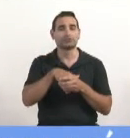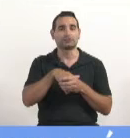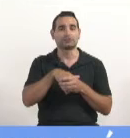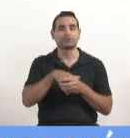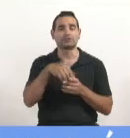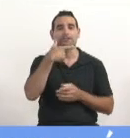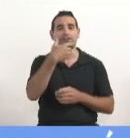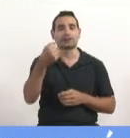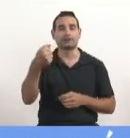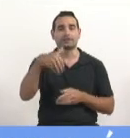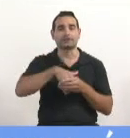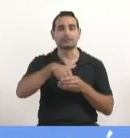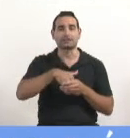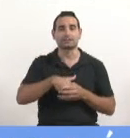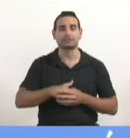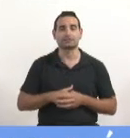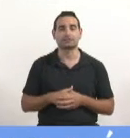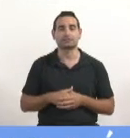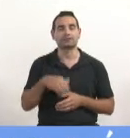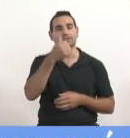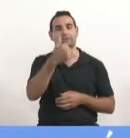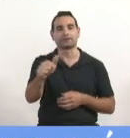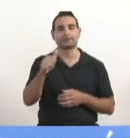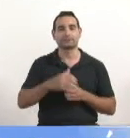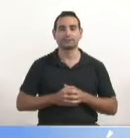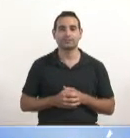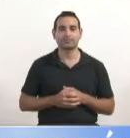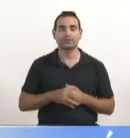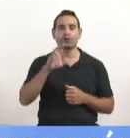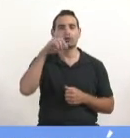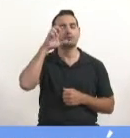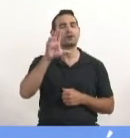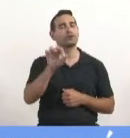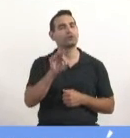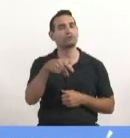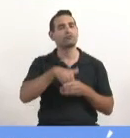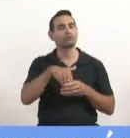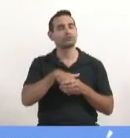Rodríguez Sá, su voto. Ausente. Senador Romero, su voto.